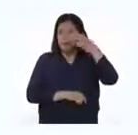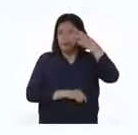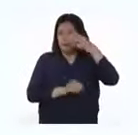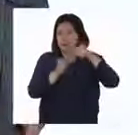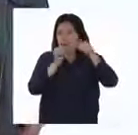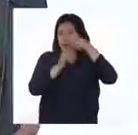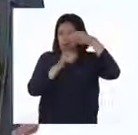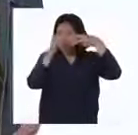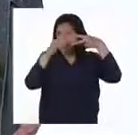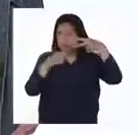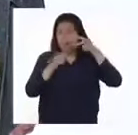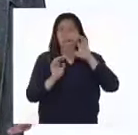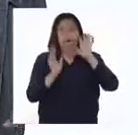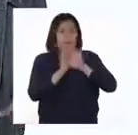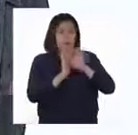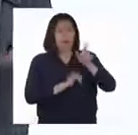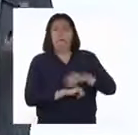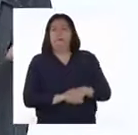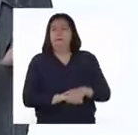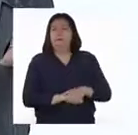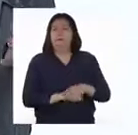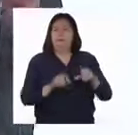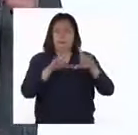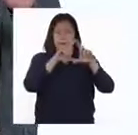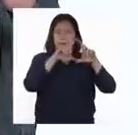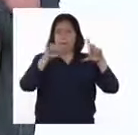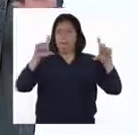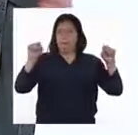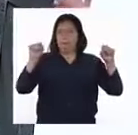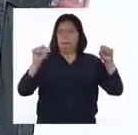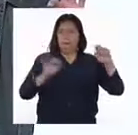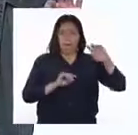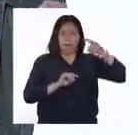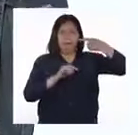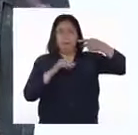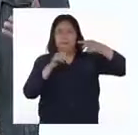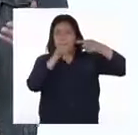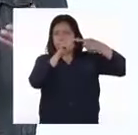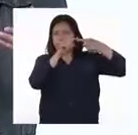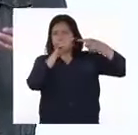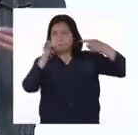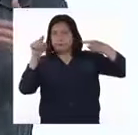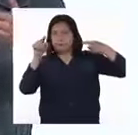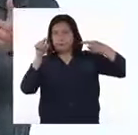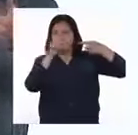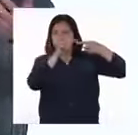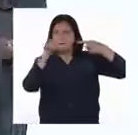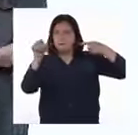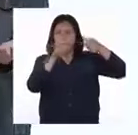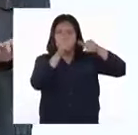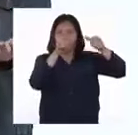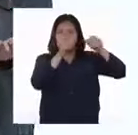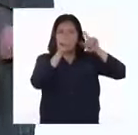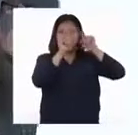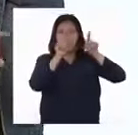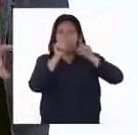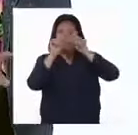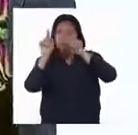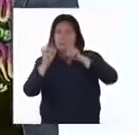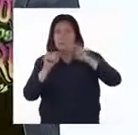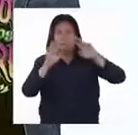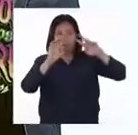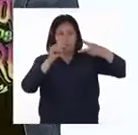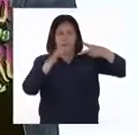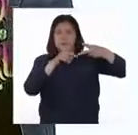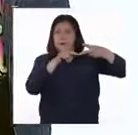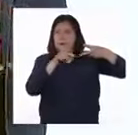de valores. Por ejemplo, en la tabla, la primera fila representaba al número de sectores. Y en